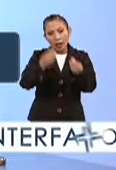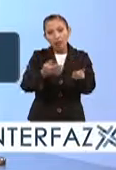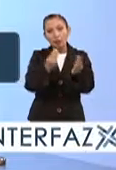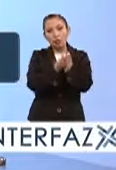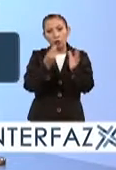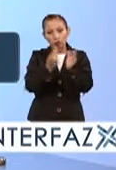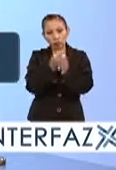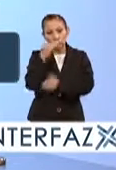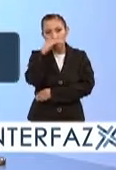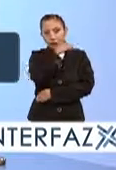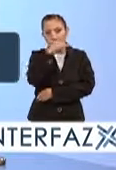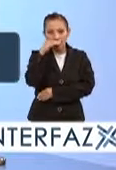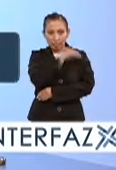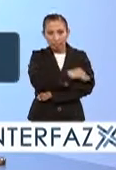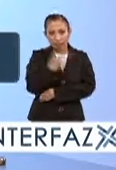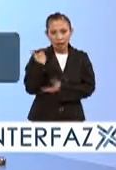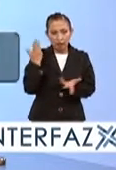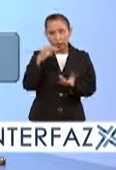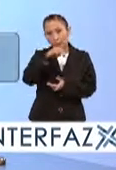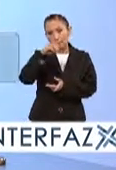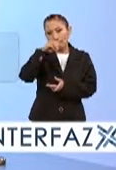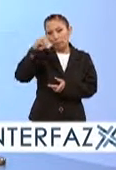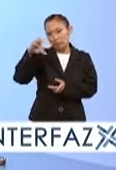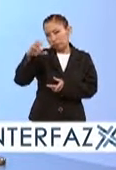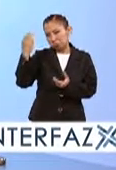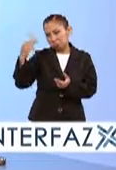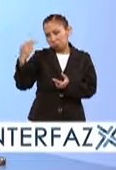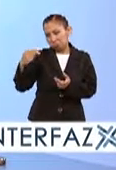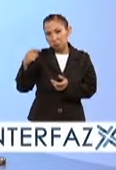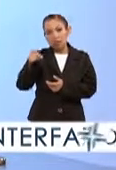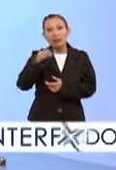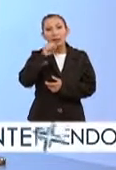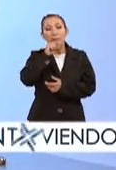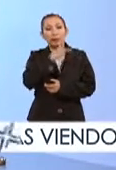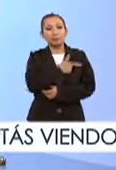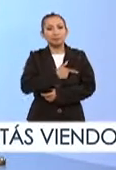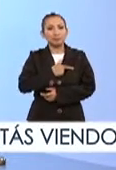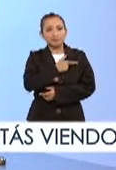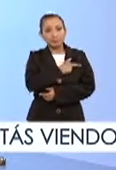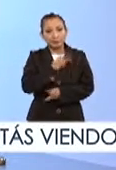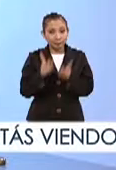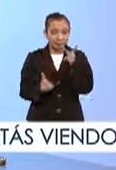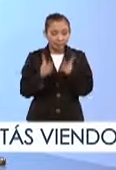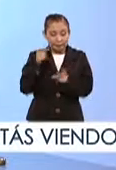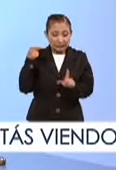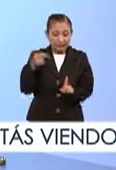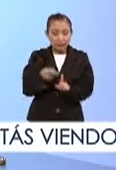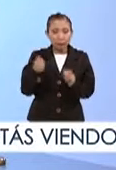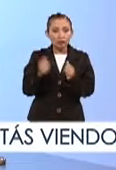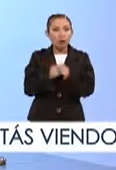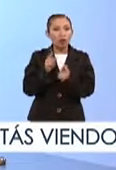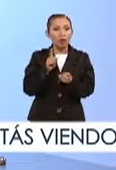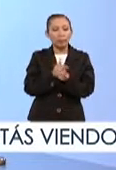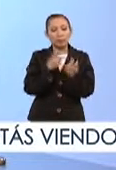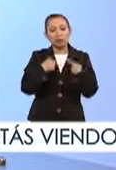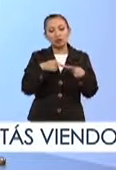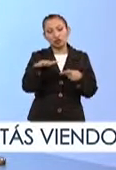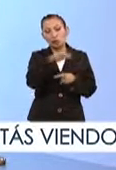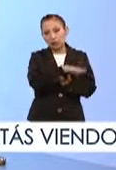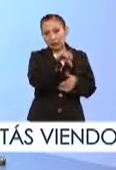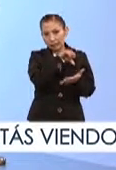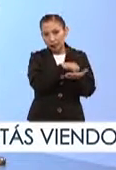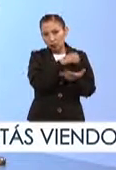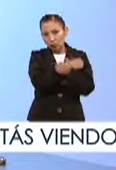cursos gratuitos, los famosos MOOCs y por supuesto también es un gusto platicar directamente con los